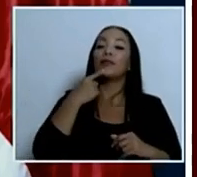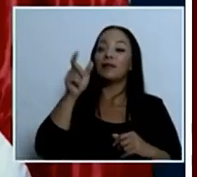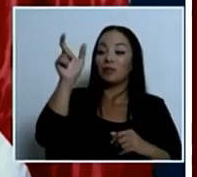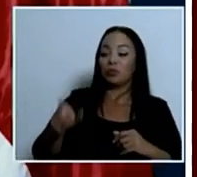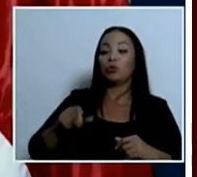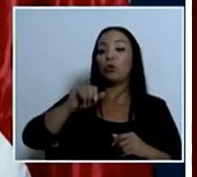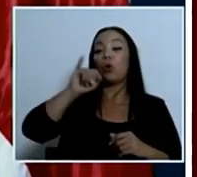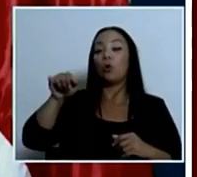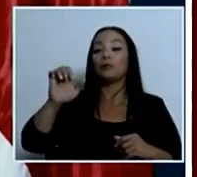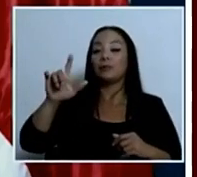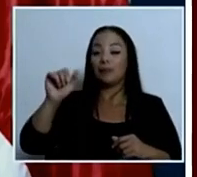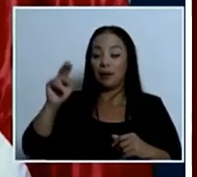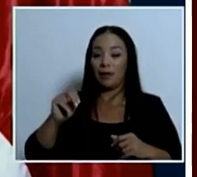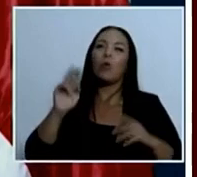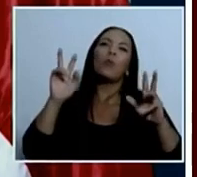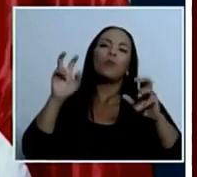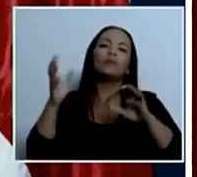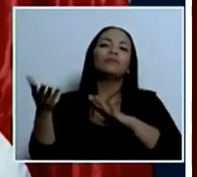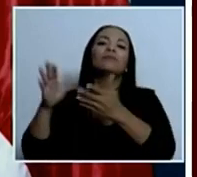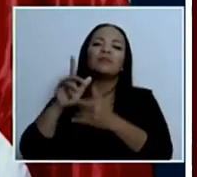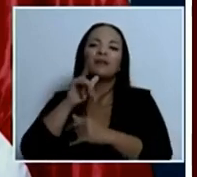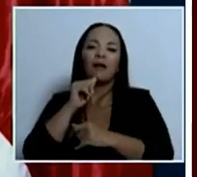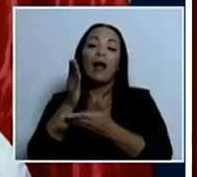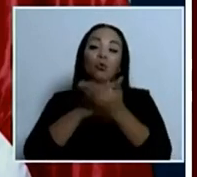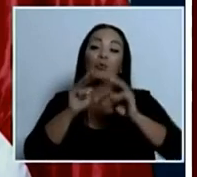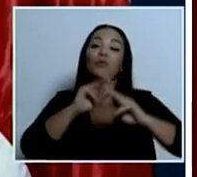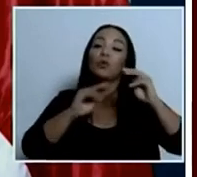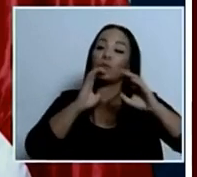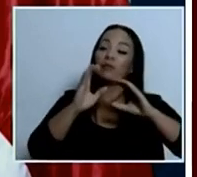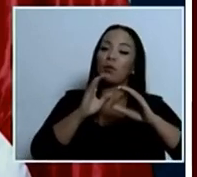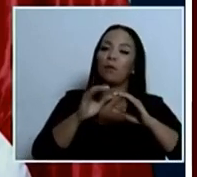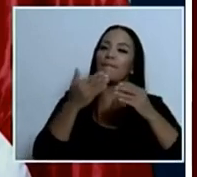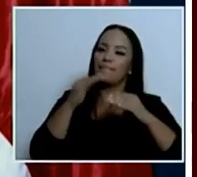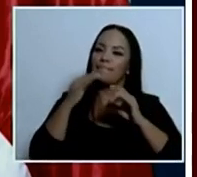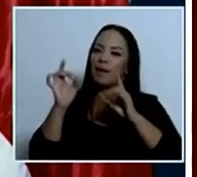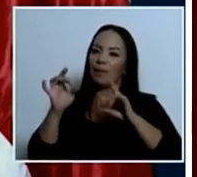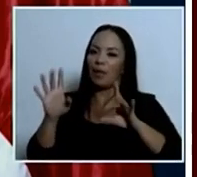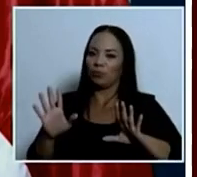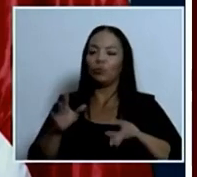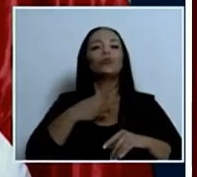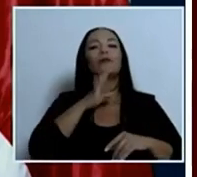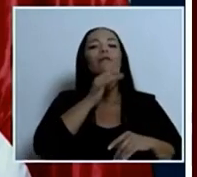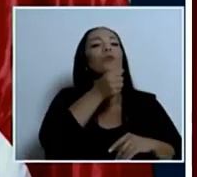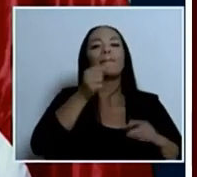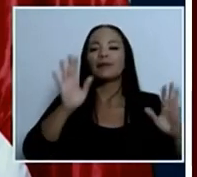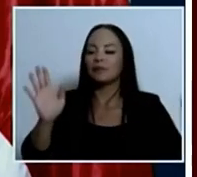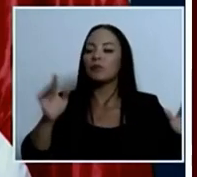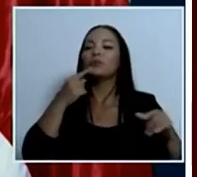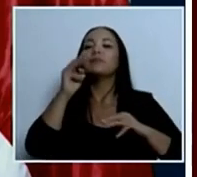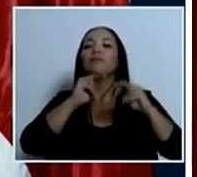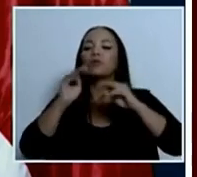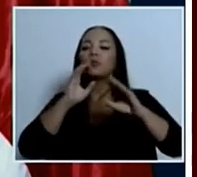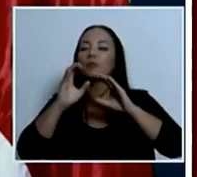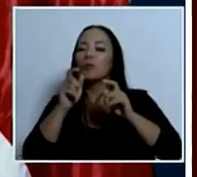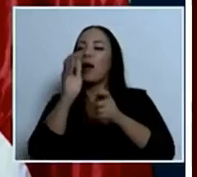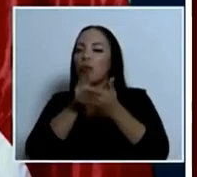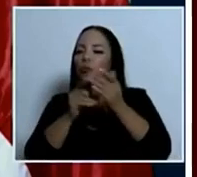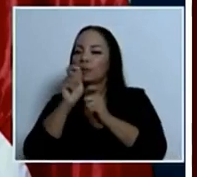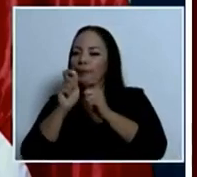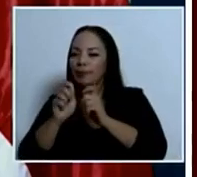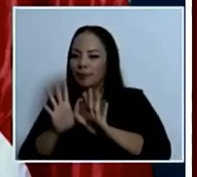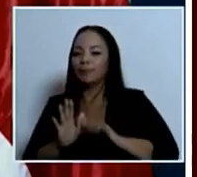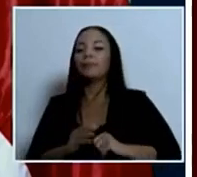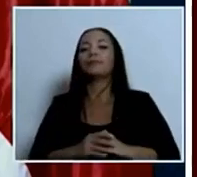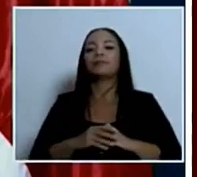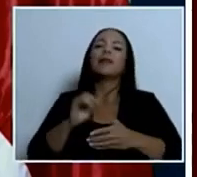asesinaron ciertos medios canallas poquito yo no estoy hablando de la prensa estoy hablando de medios particulares la asesinaron